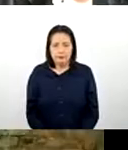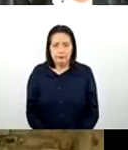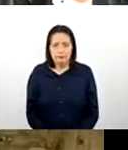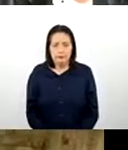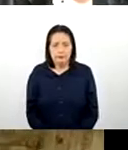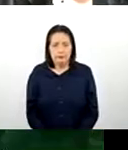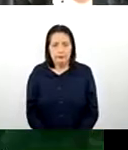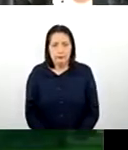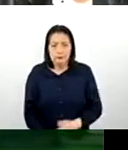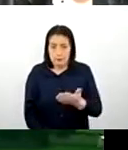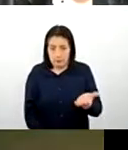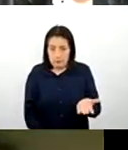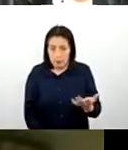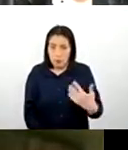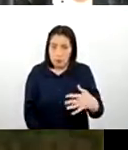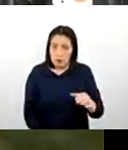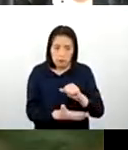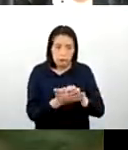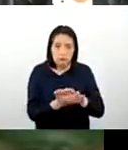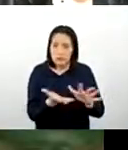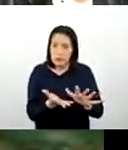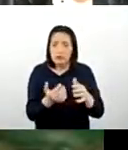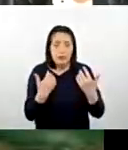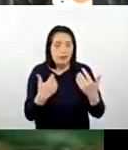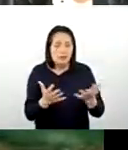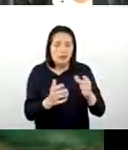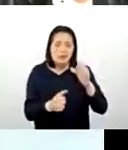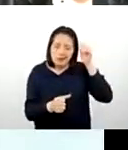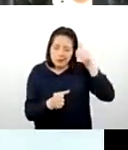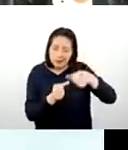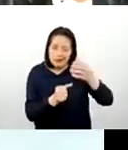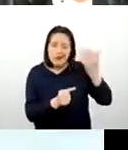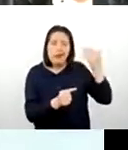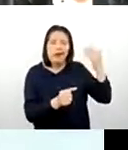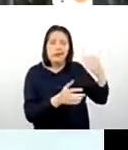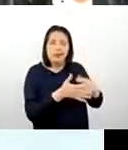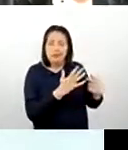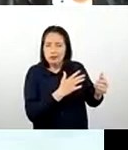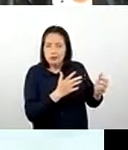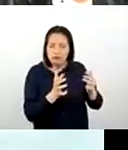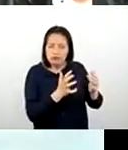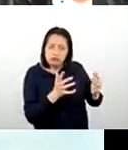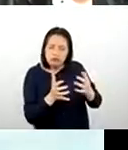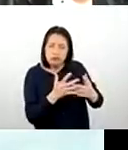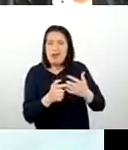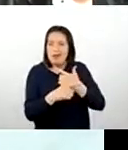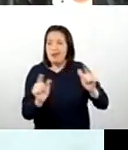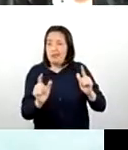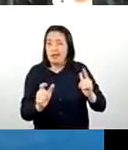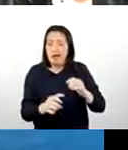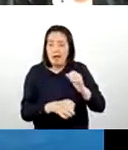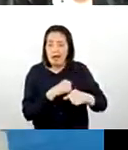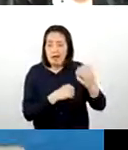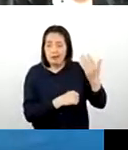Esta tierra sagrada, donde yacen las memorias de quienes lucharon por nuestra libertad hace 200 años.